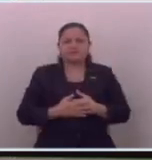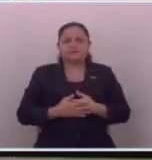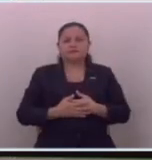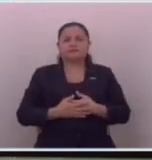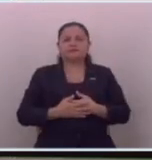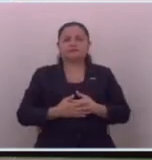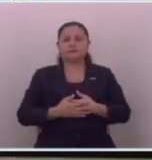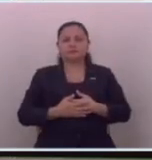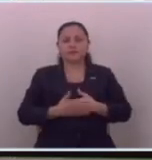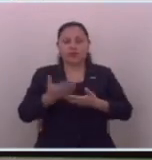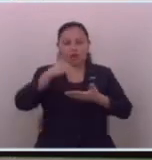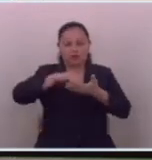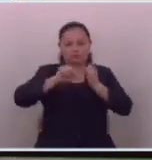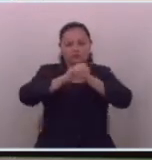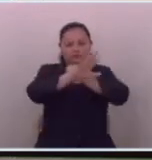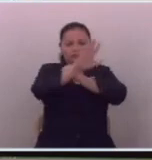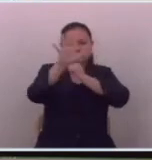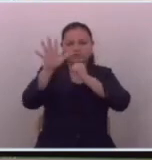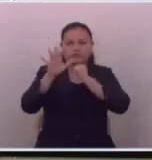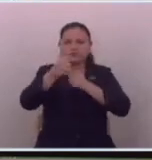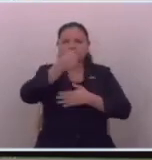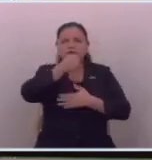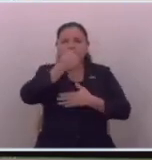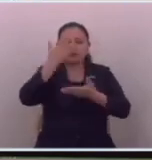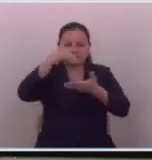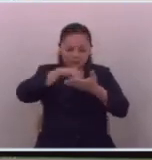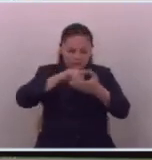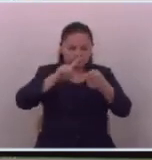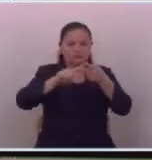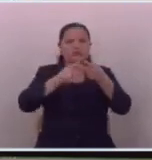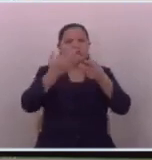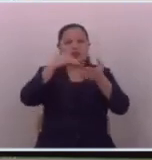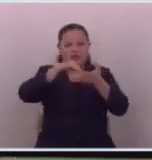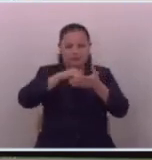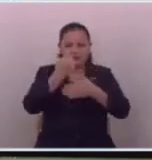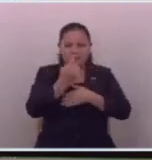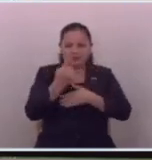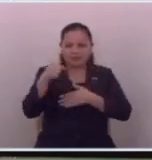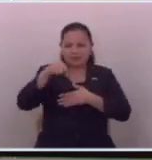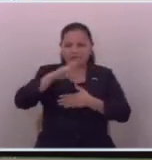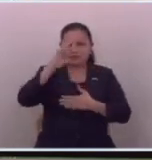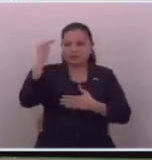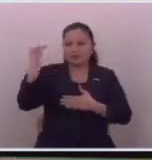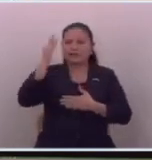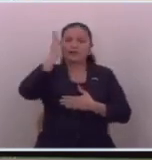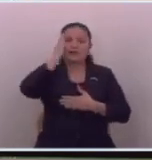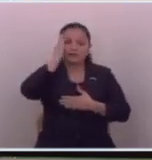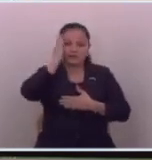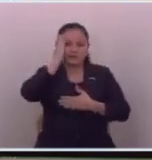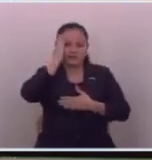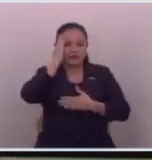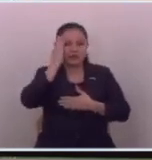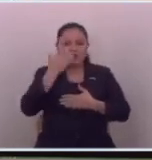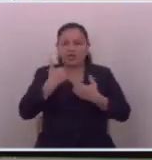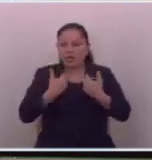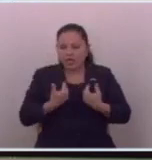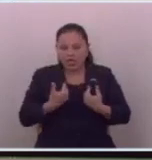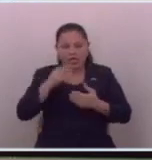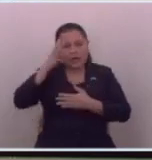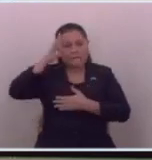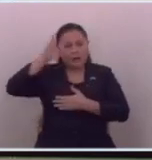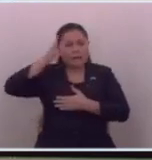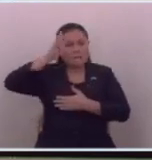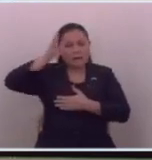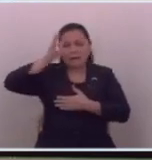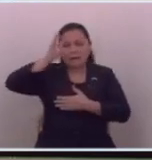si cada vez que escriben cada vez que sacan un reportaje cada vez que siguen que la gente en este país ya sabe que no se cansan de mentir